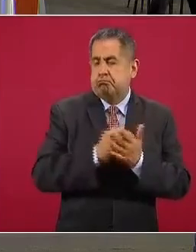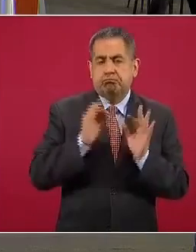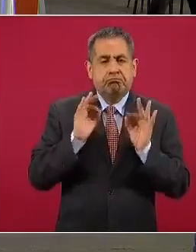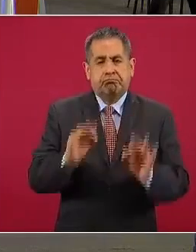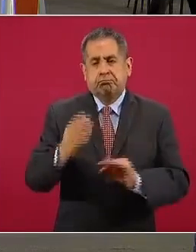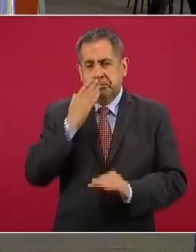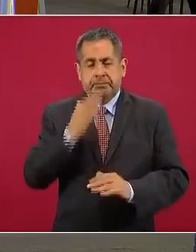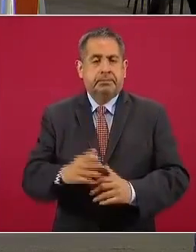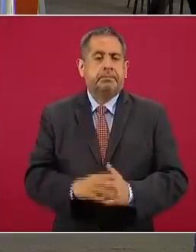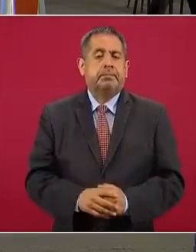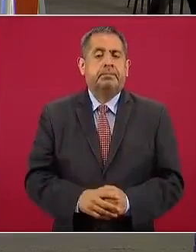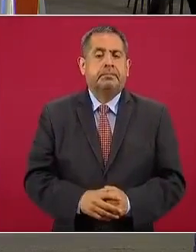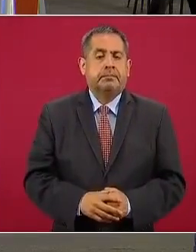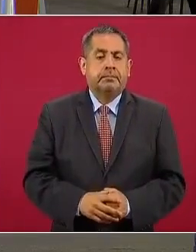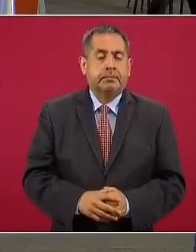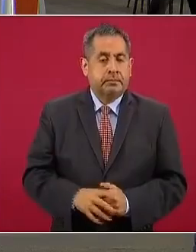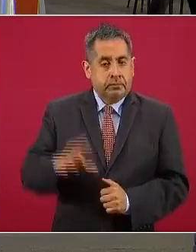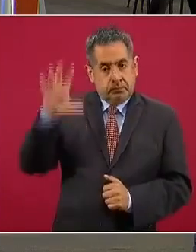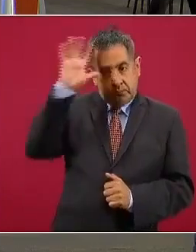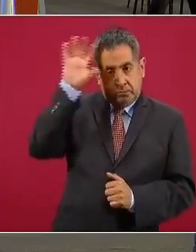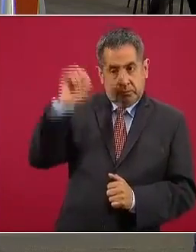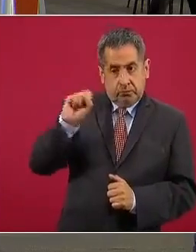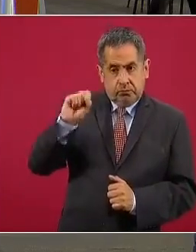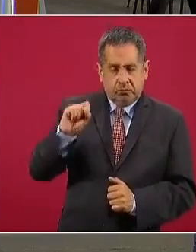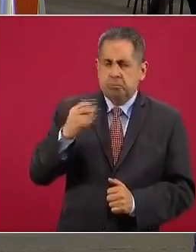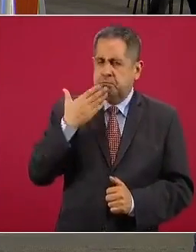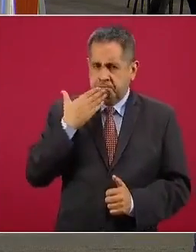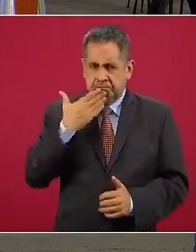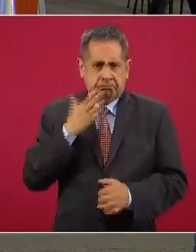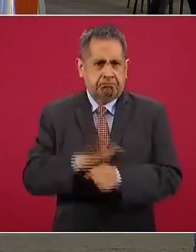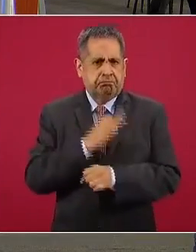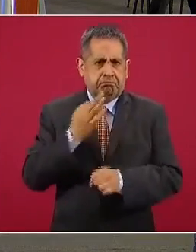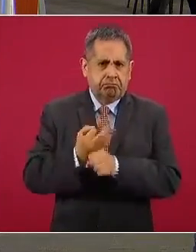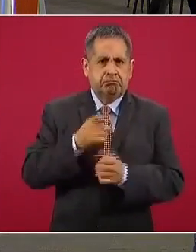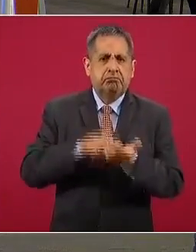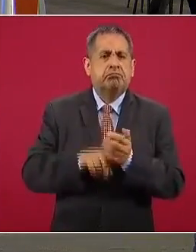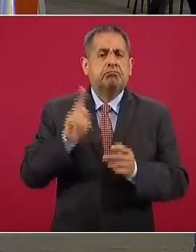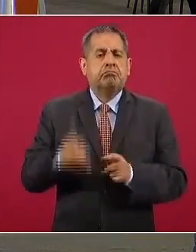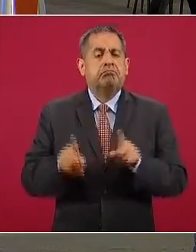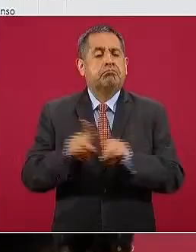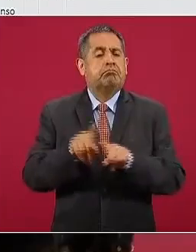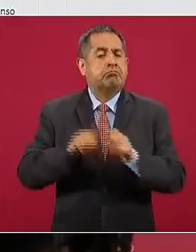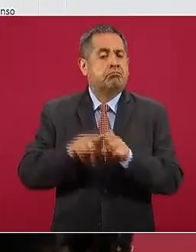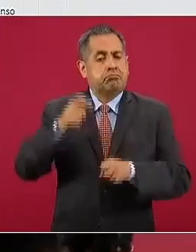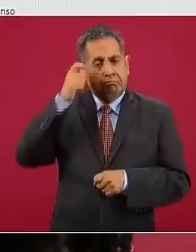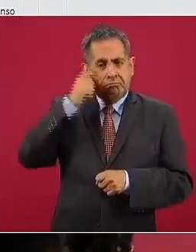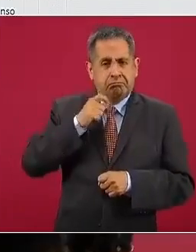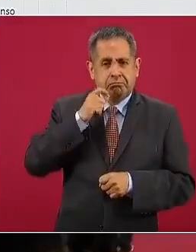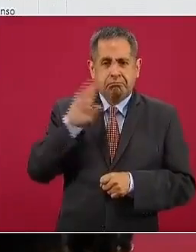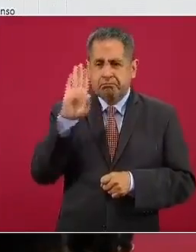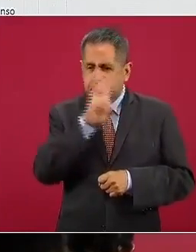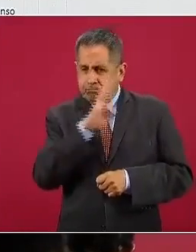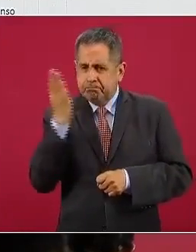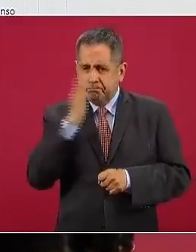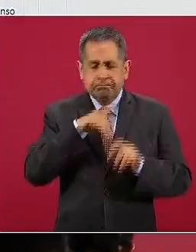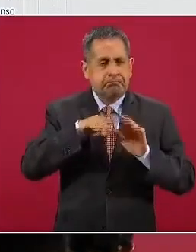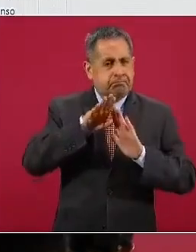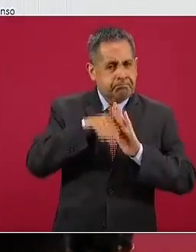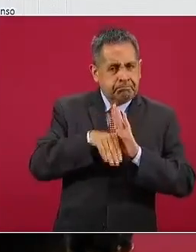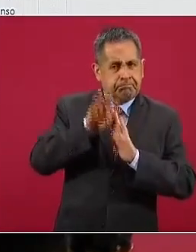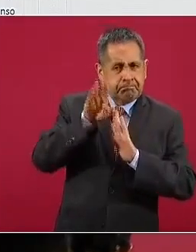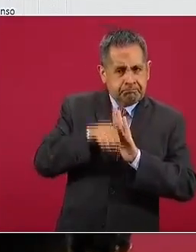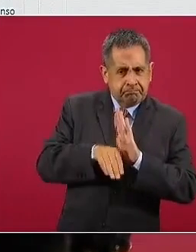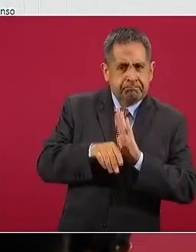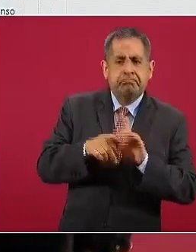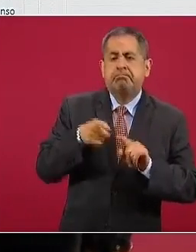siguiente. Morelos va bien, ha tenido también semejante al Estado de Guerrero con subidas y bajadas, pero desde la